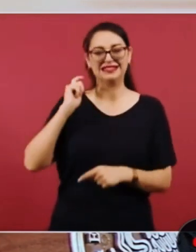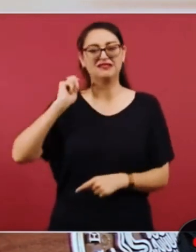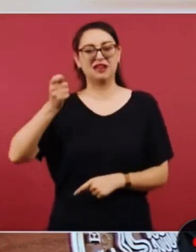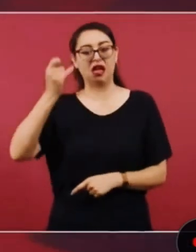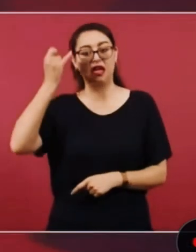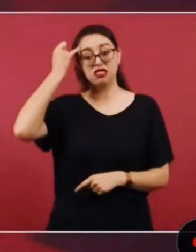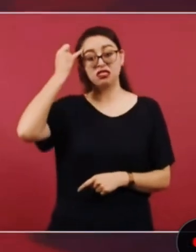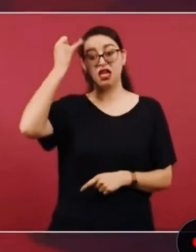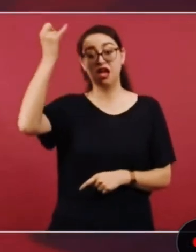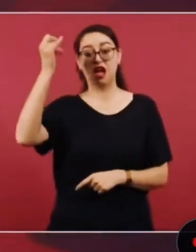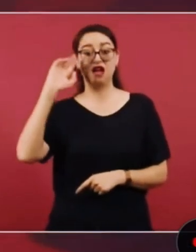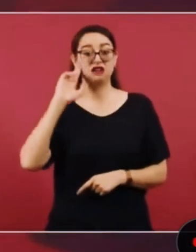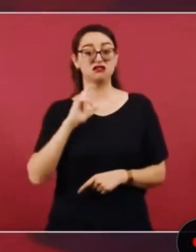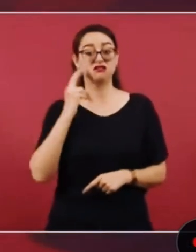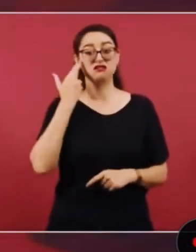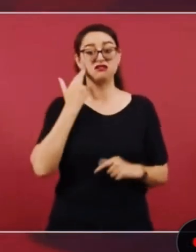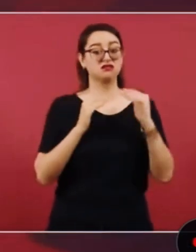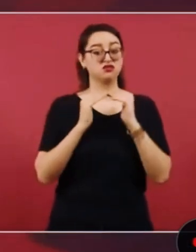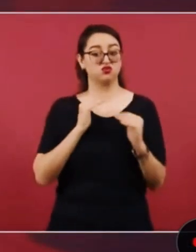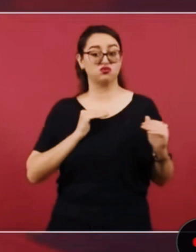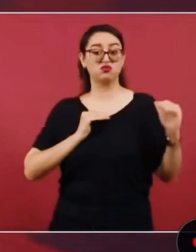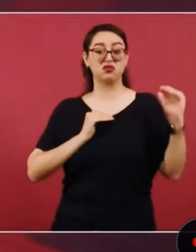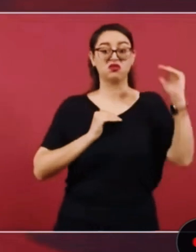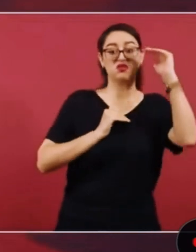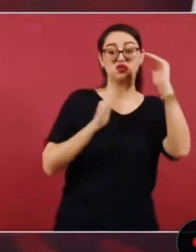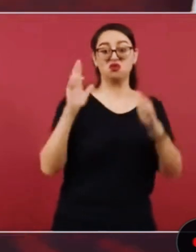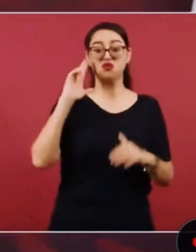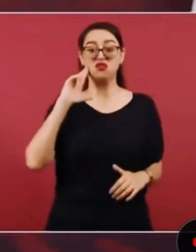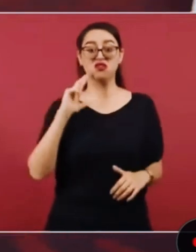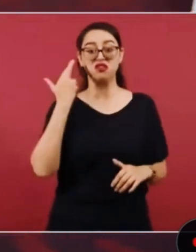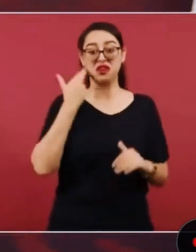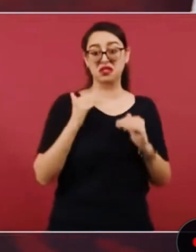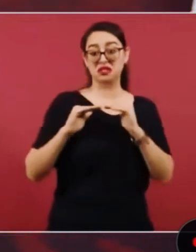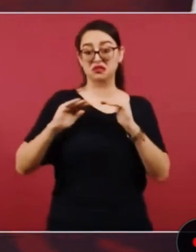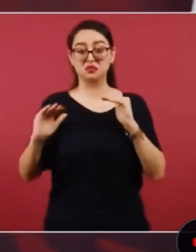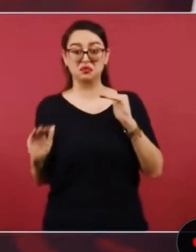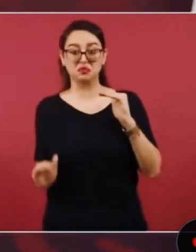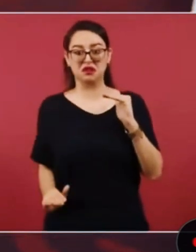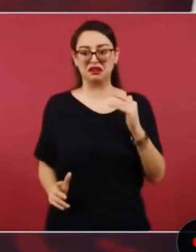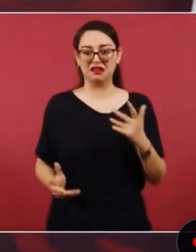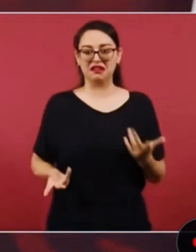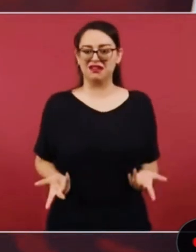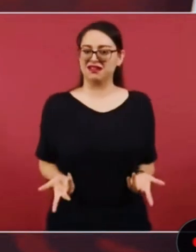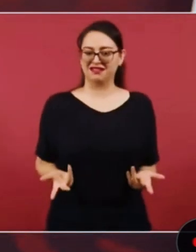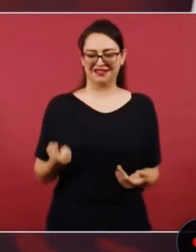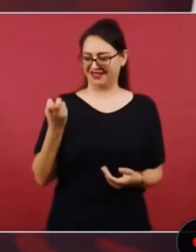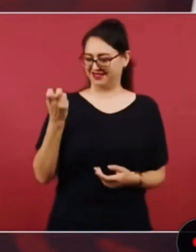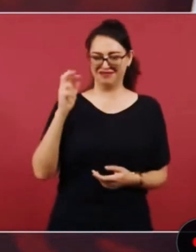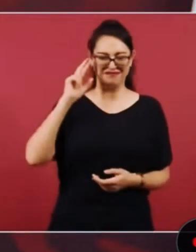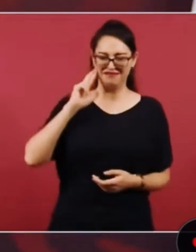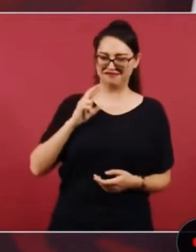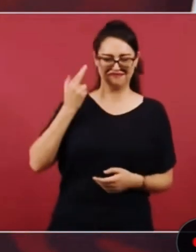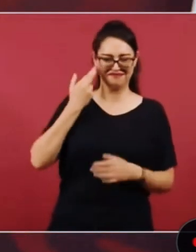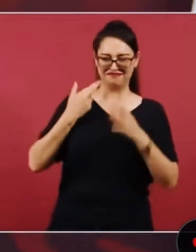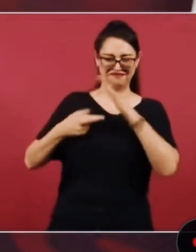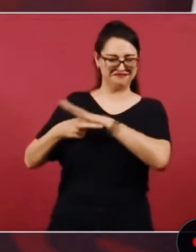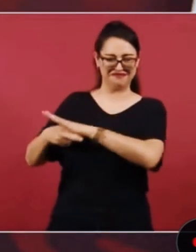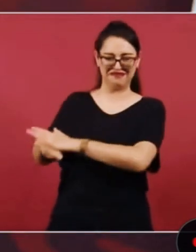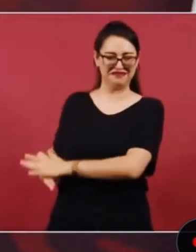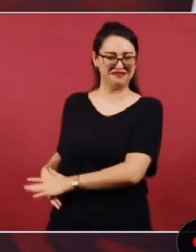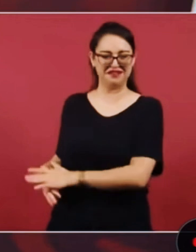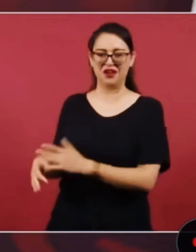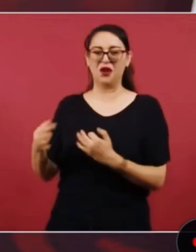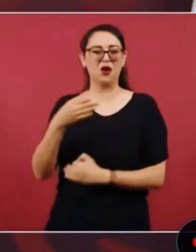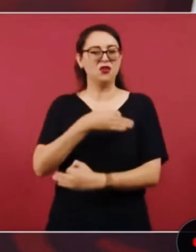y ahora que estamos hablando de que la democracia es el poder del pueblo